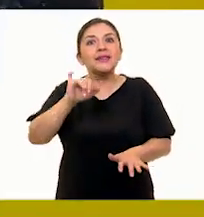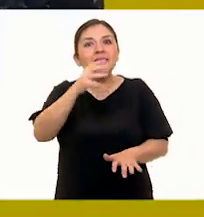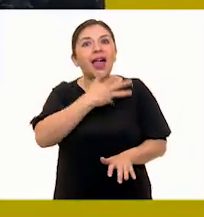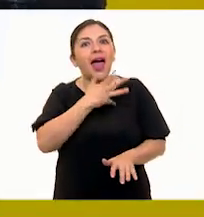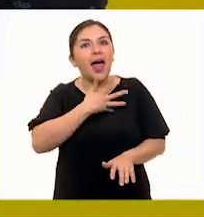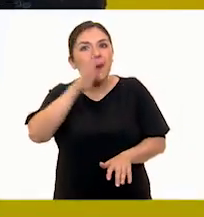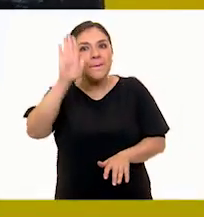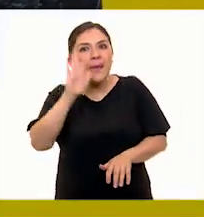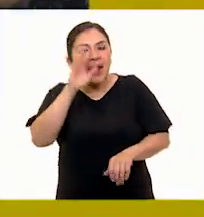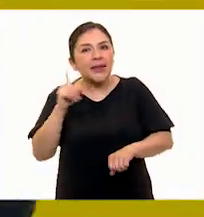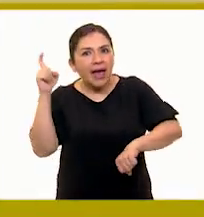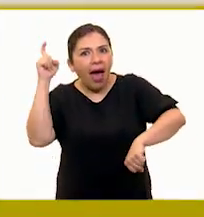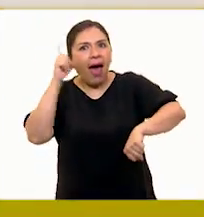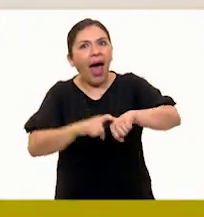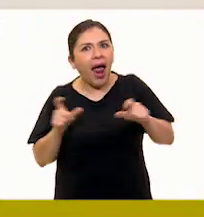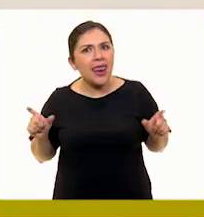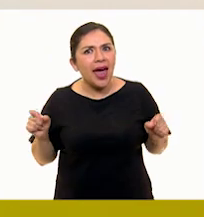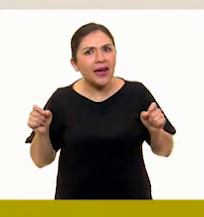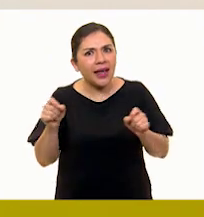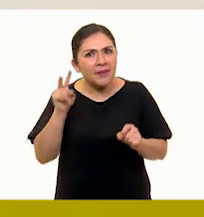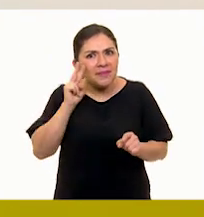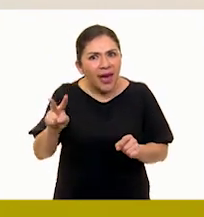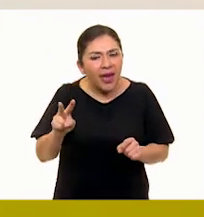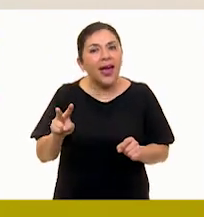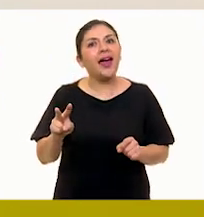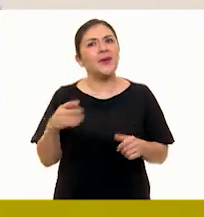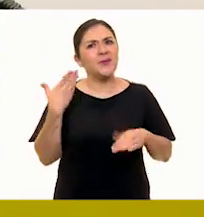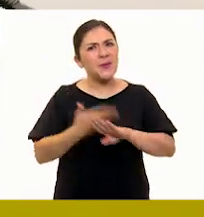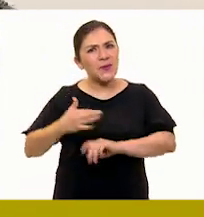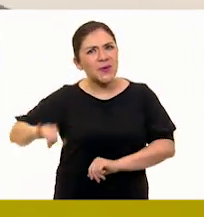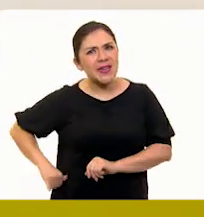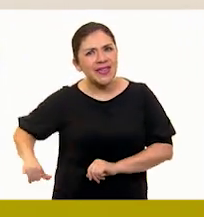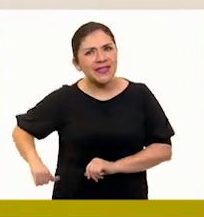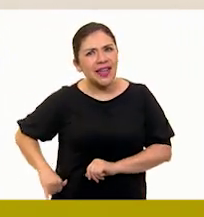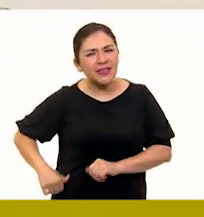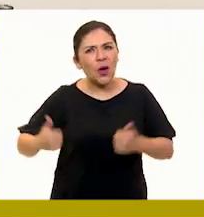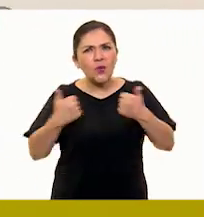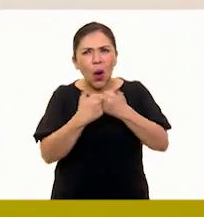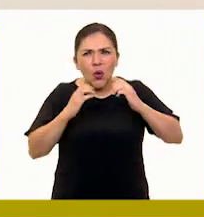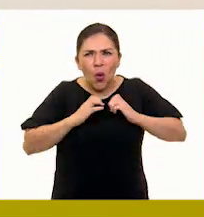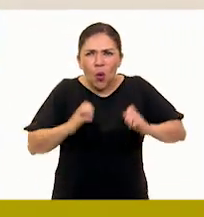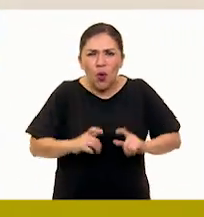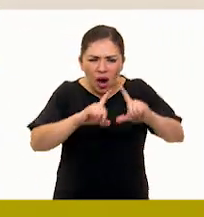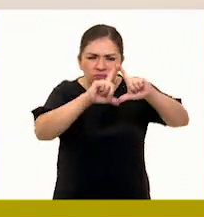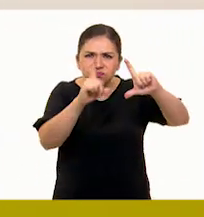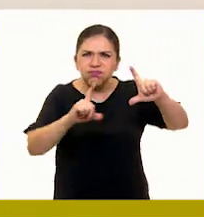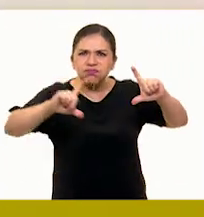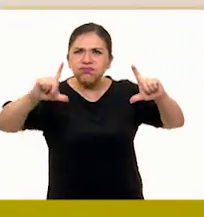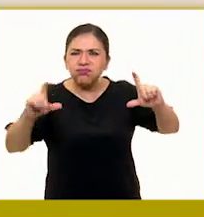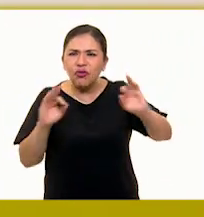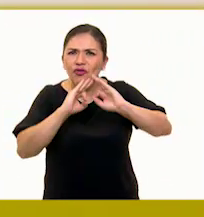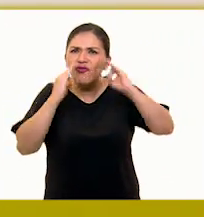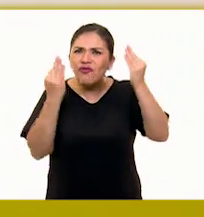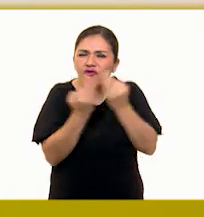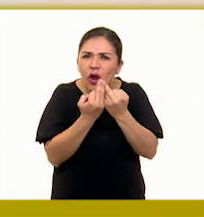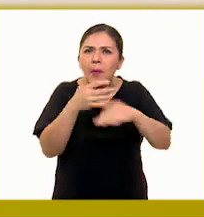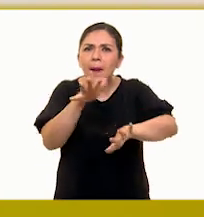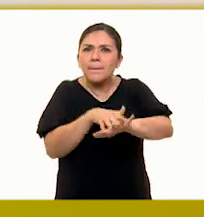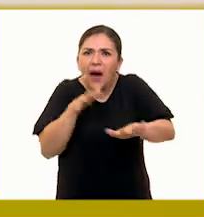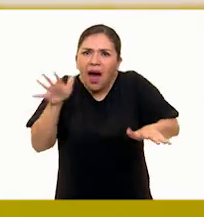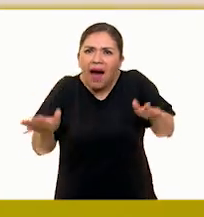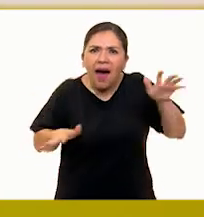tiene forma de alacra. Qué interesante. Ahí va. Tiene su cuerpo, tiene la estructura y tiene sus extremidades.